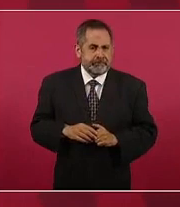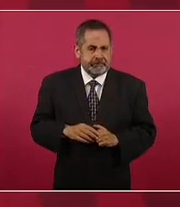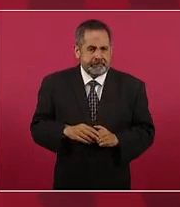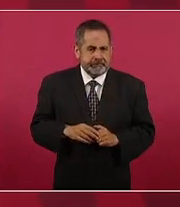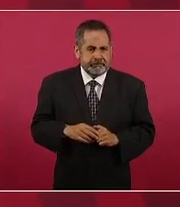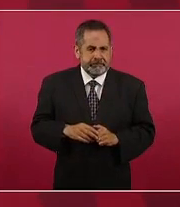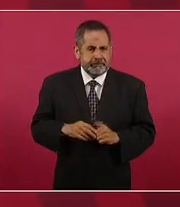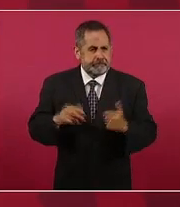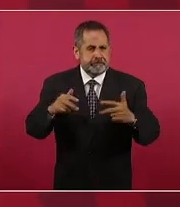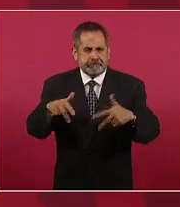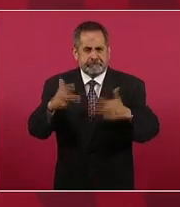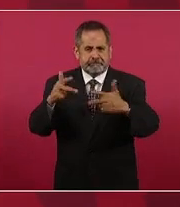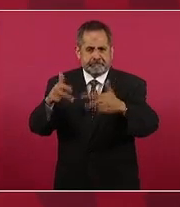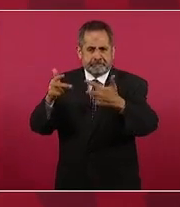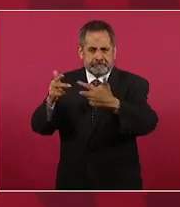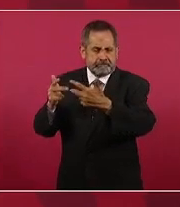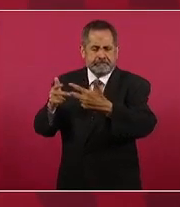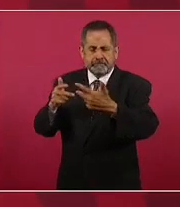teleconferencias